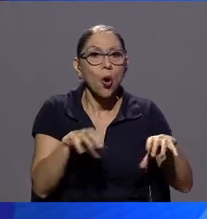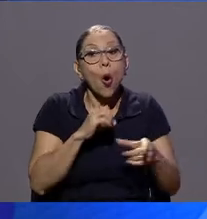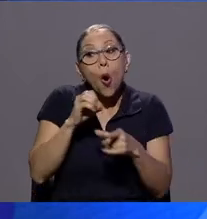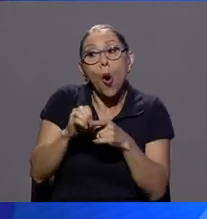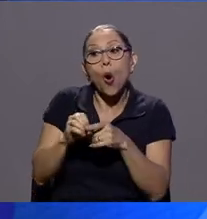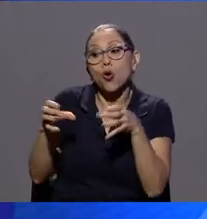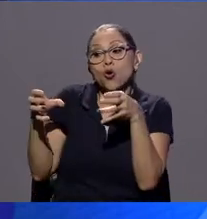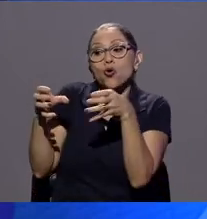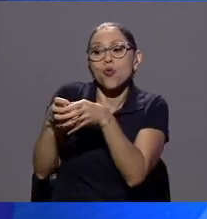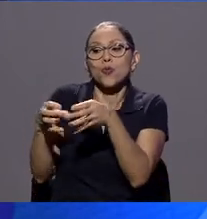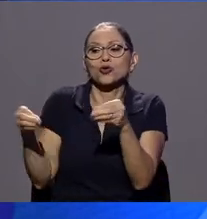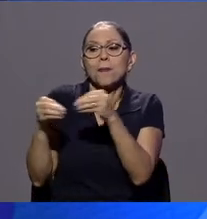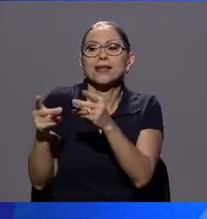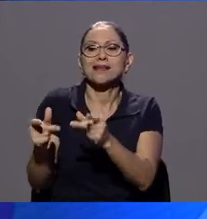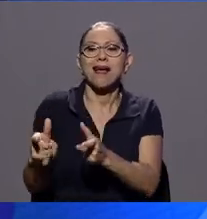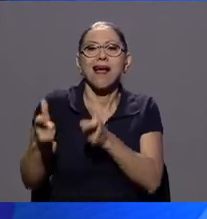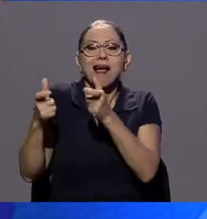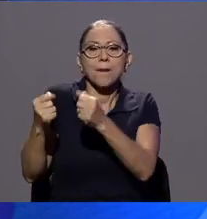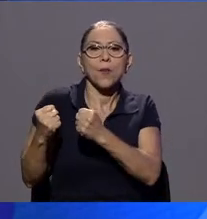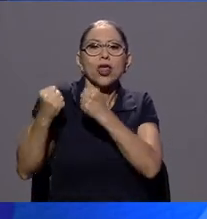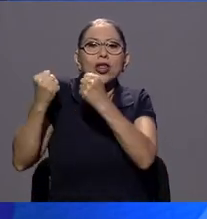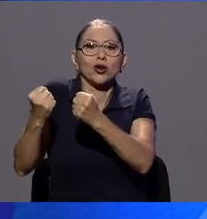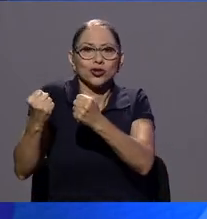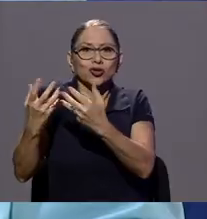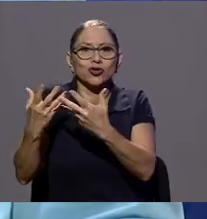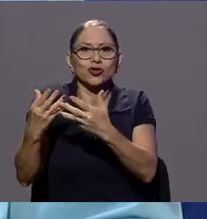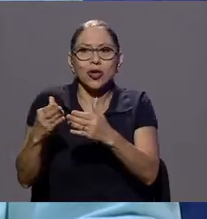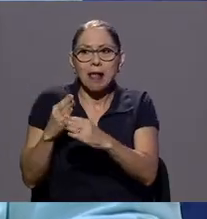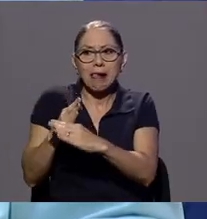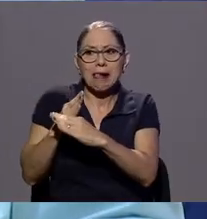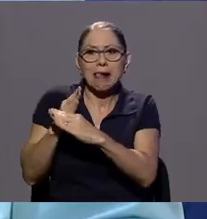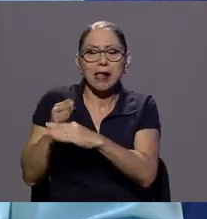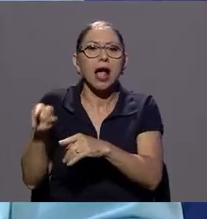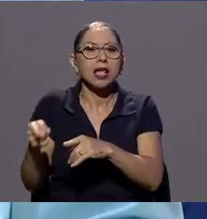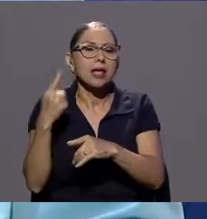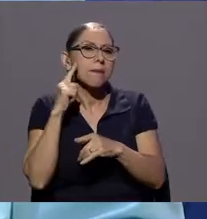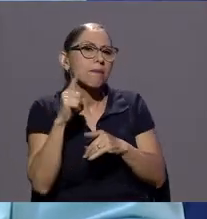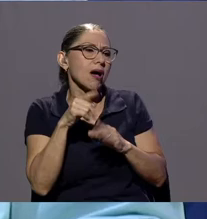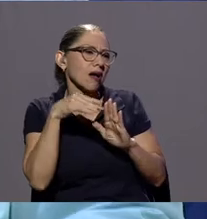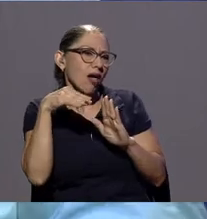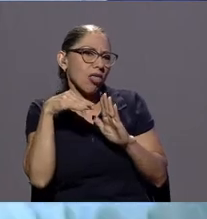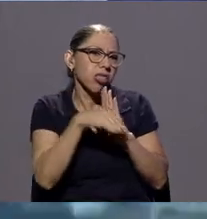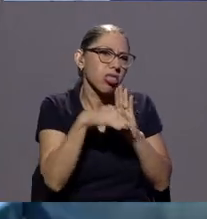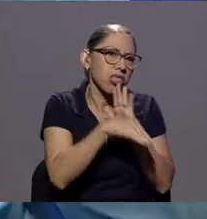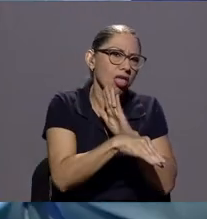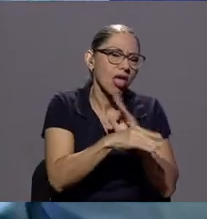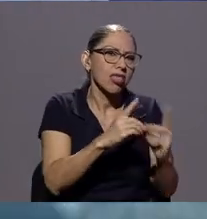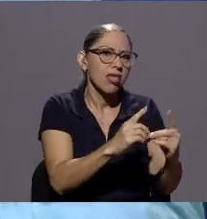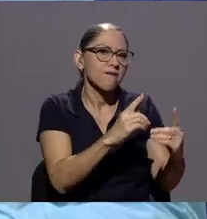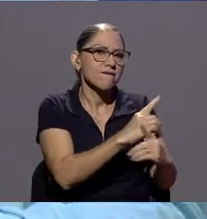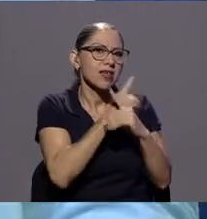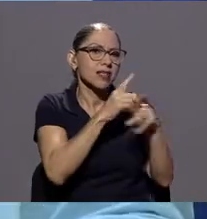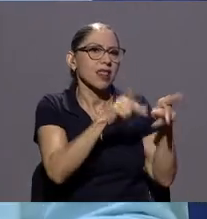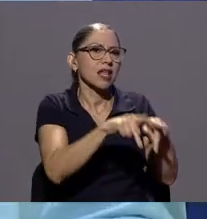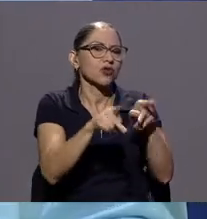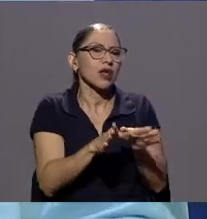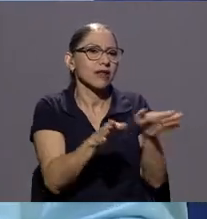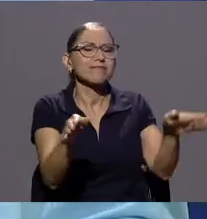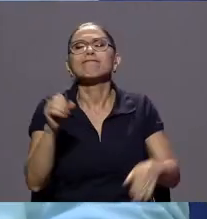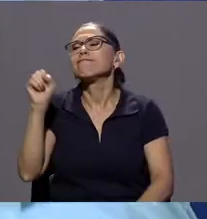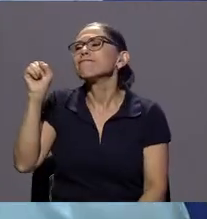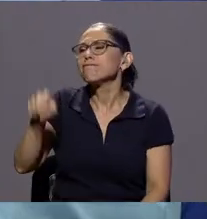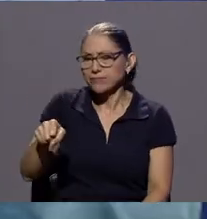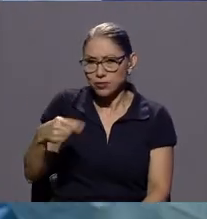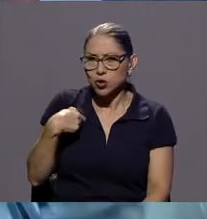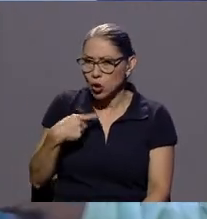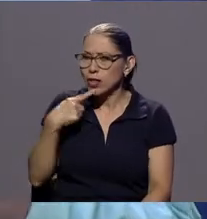poderosos en detrimento de los intereses de la ciudadanía? Totalmente y eso es algo que afirmo a rajatabla en